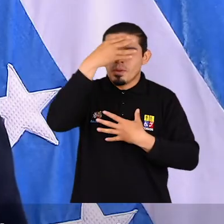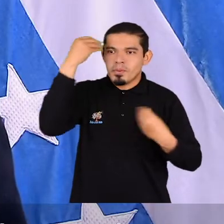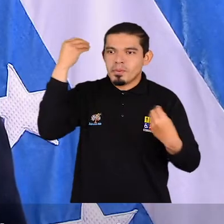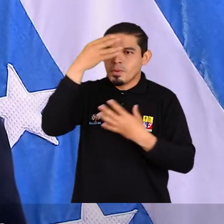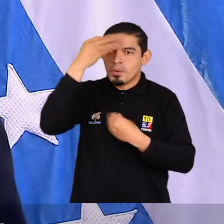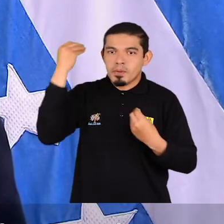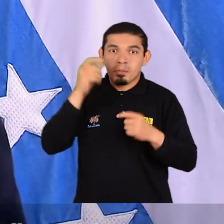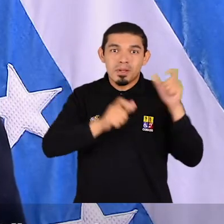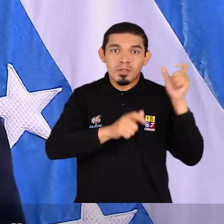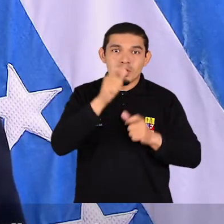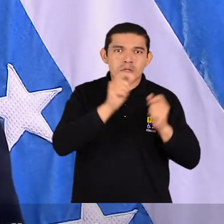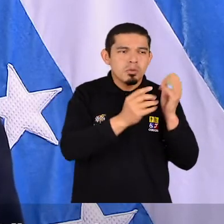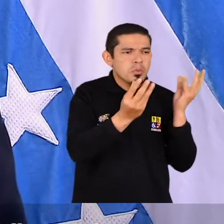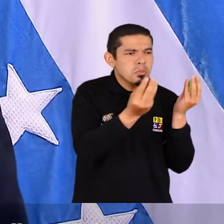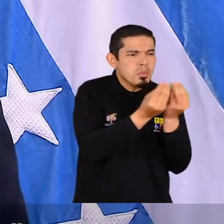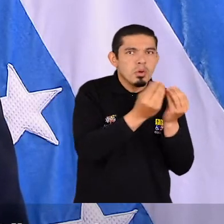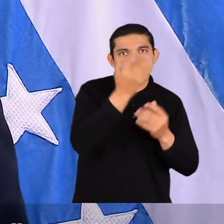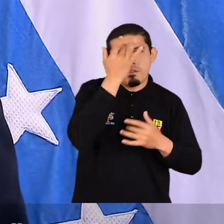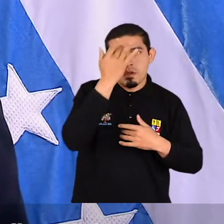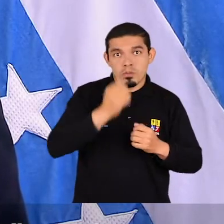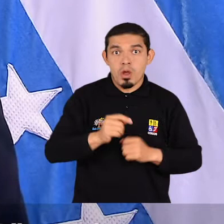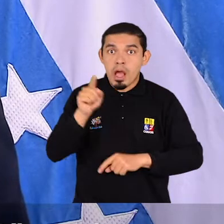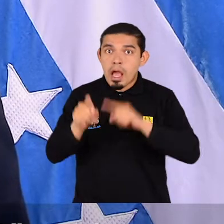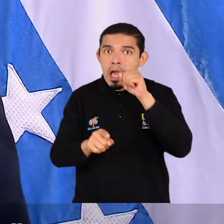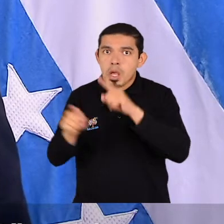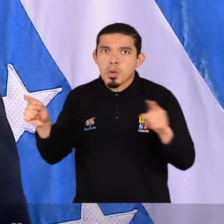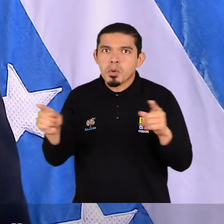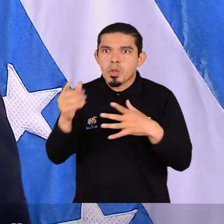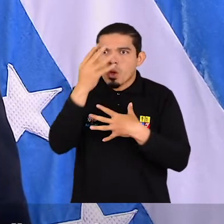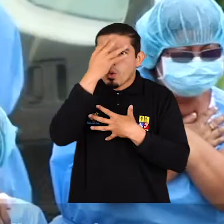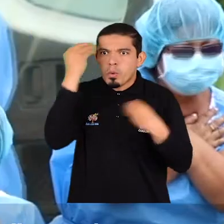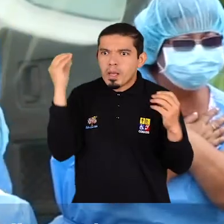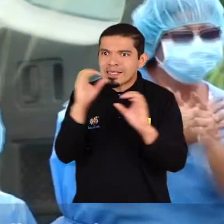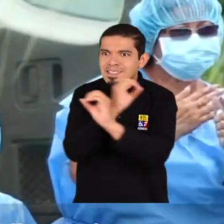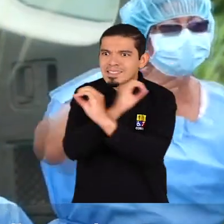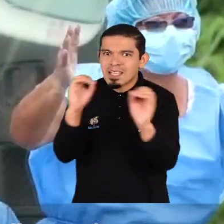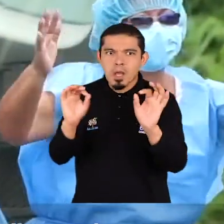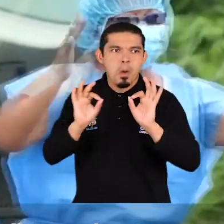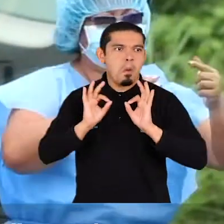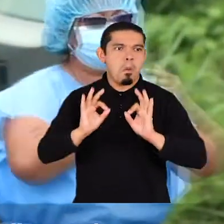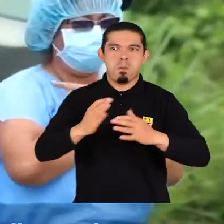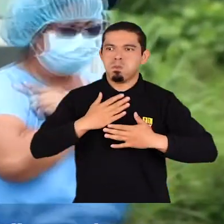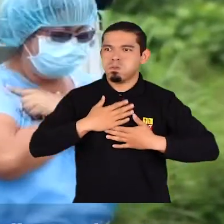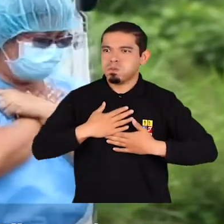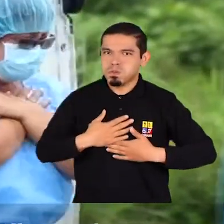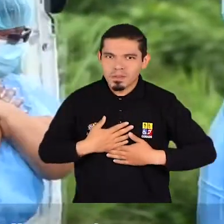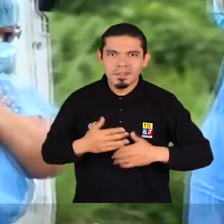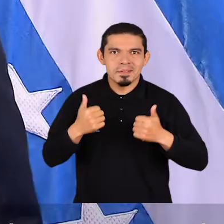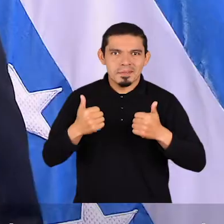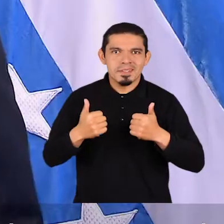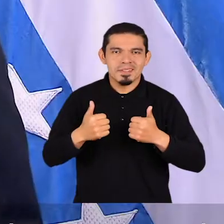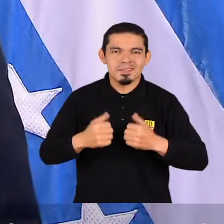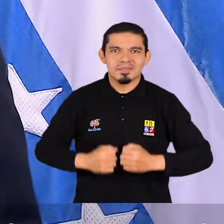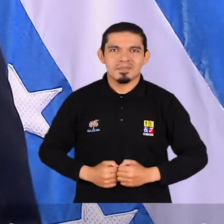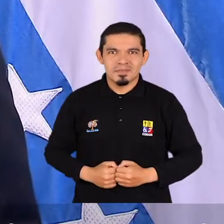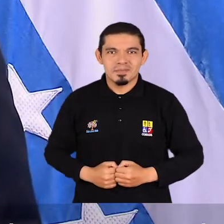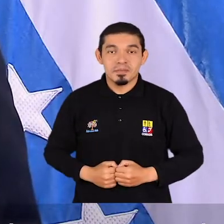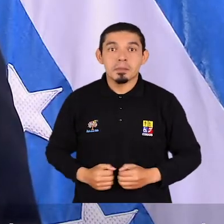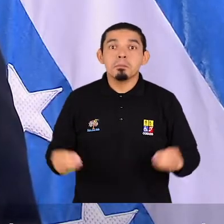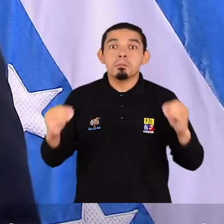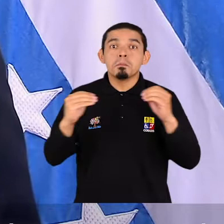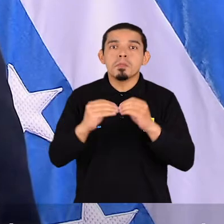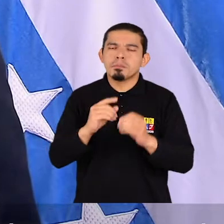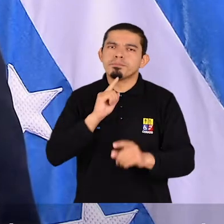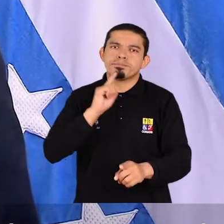los que ingresan enfermos. Y otras que están muy cerca de tener cero pacientes hospitalizados por COVID-19. Esto ratifica